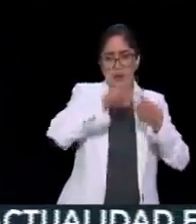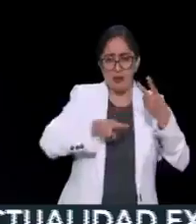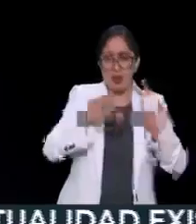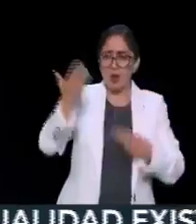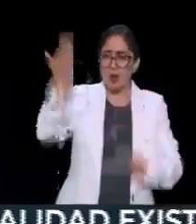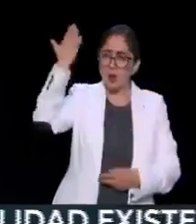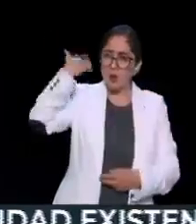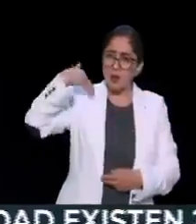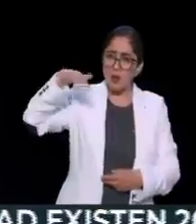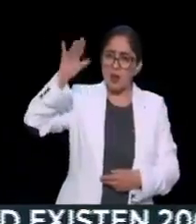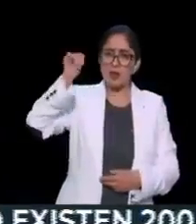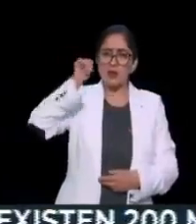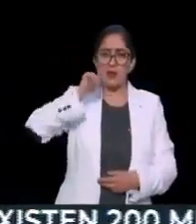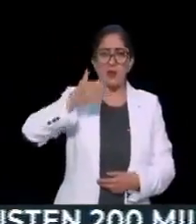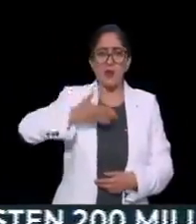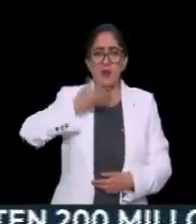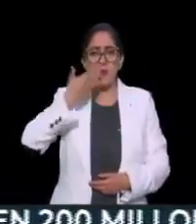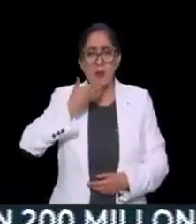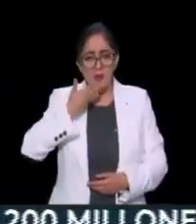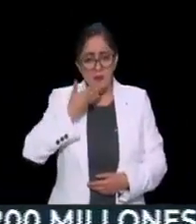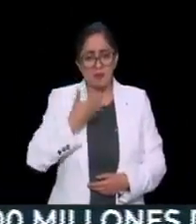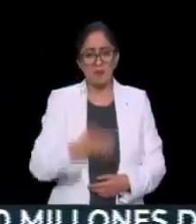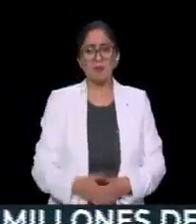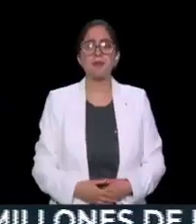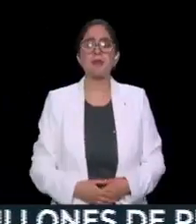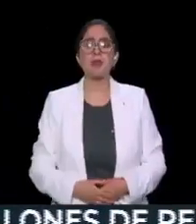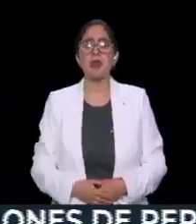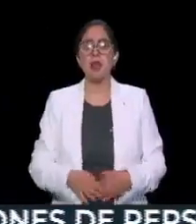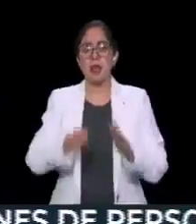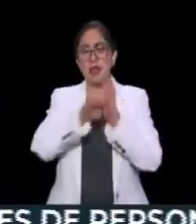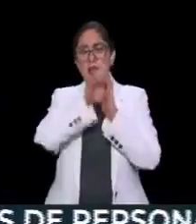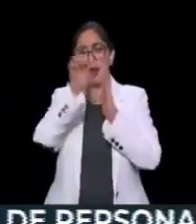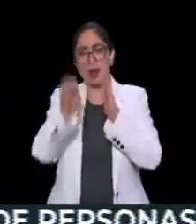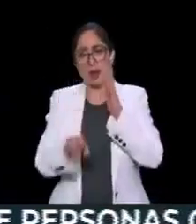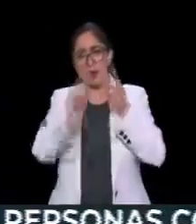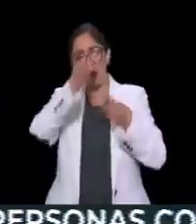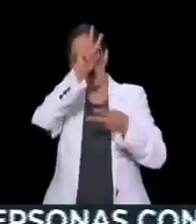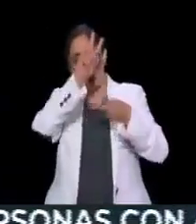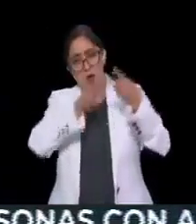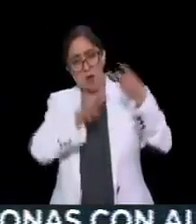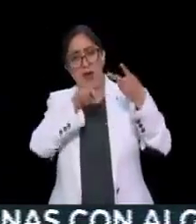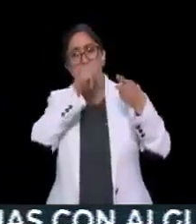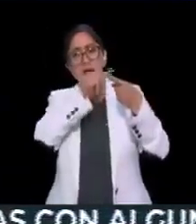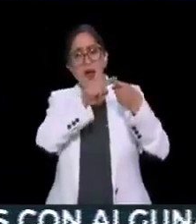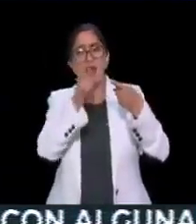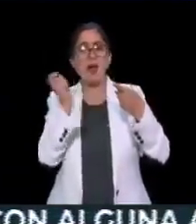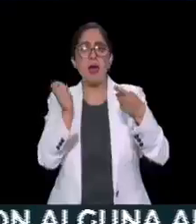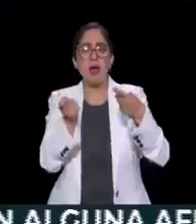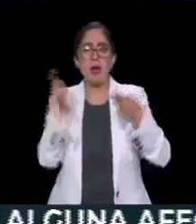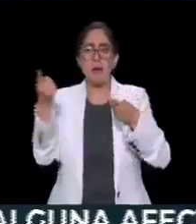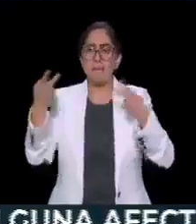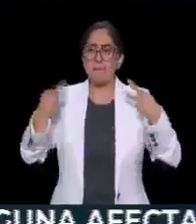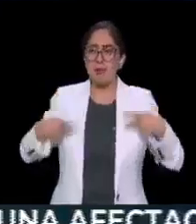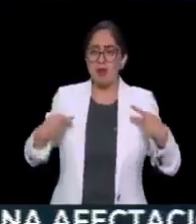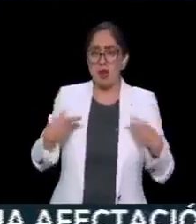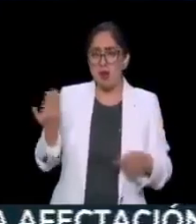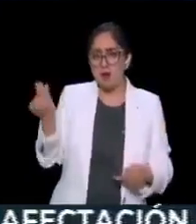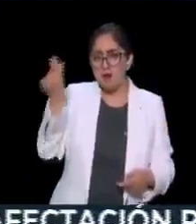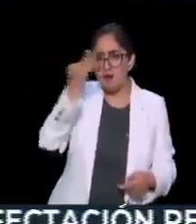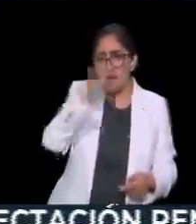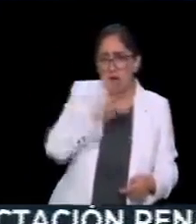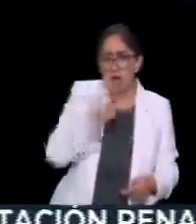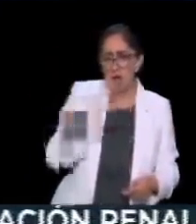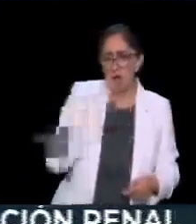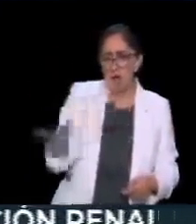como 10 y tantos años. O una tendencia que completa funciona a partir de bots. Sí, pero con el componente